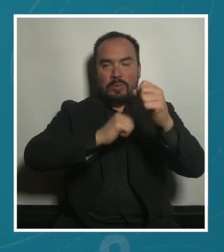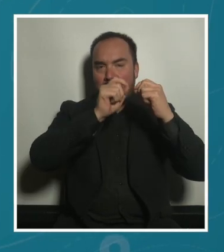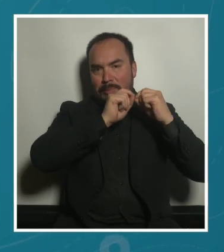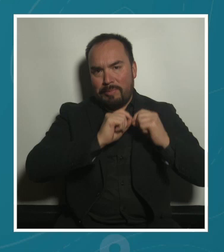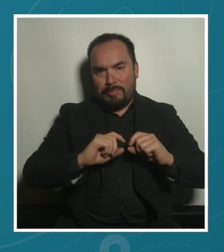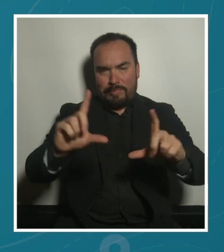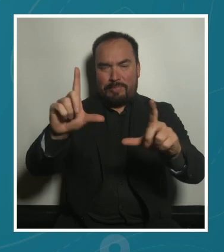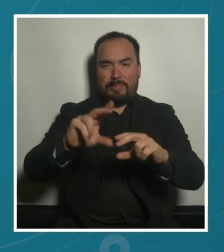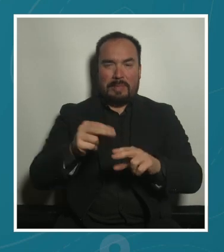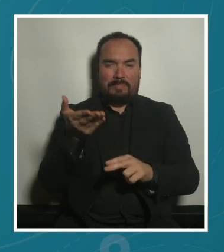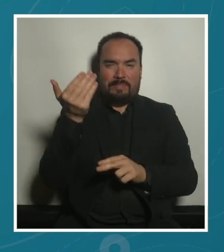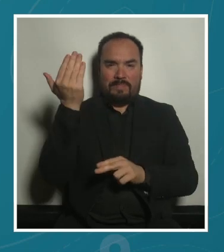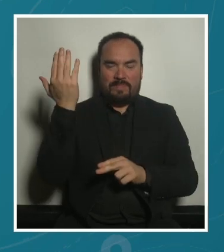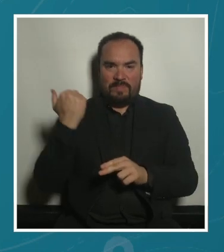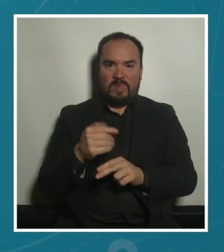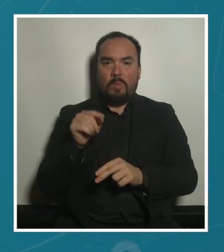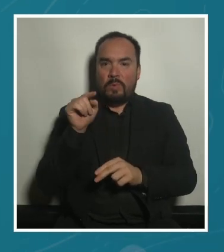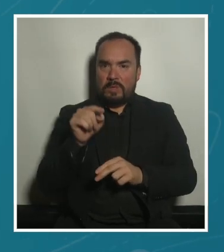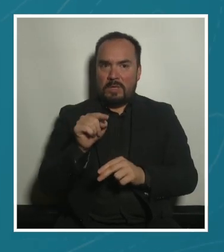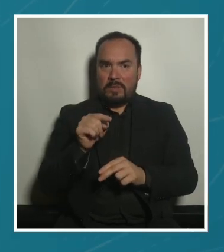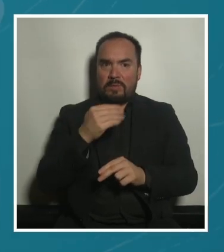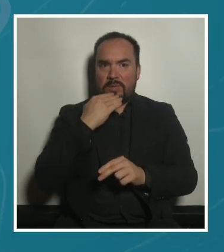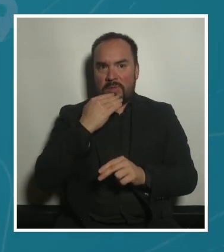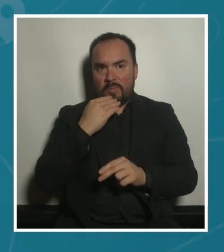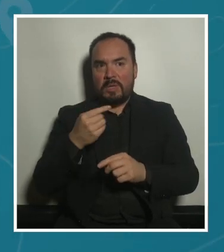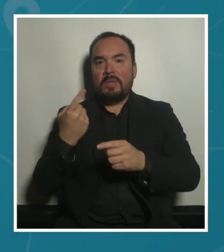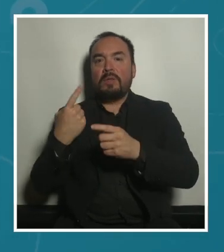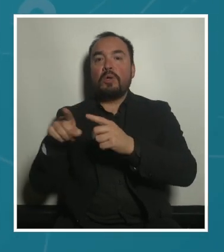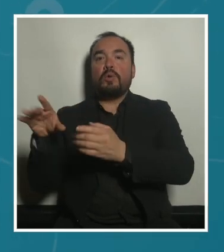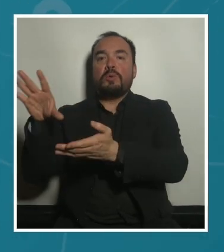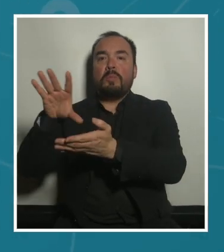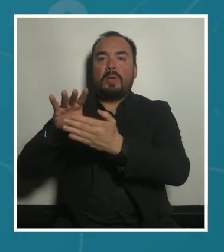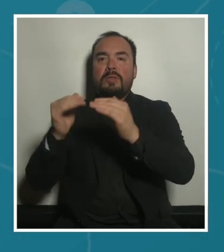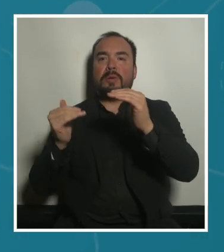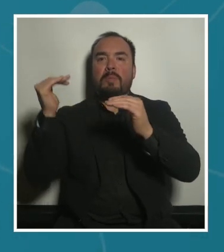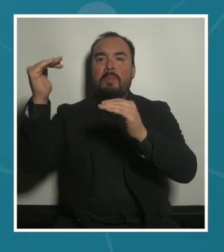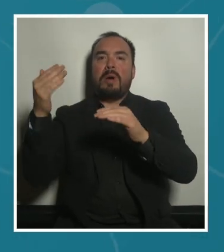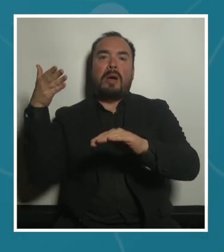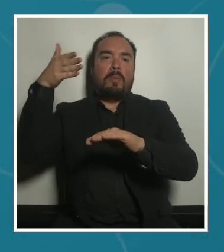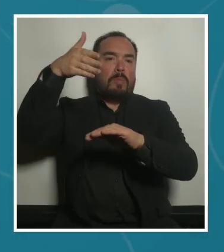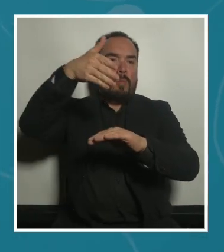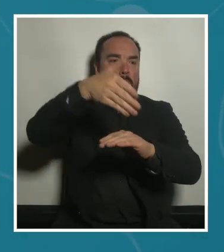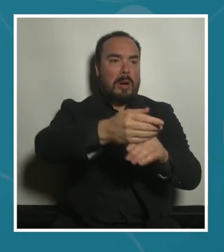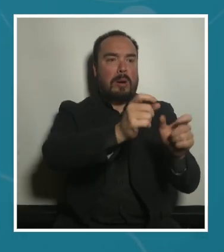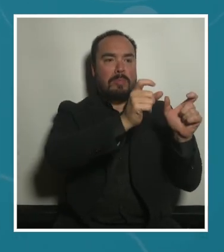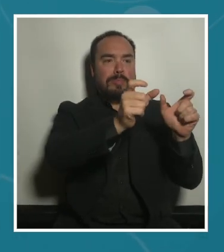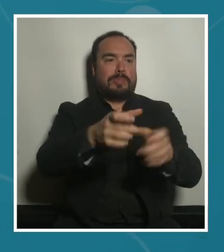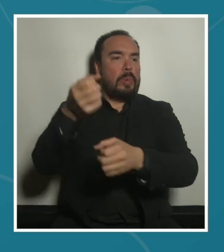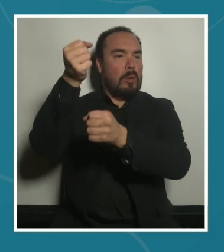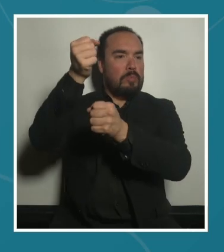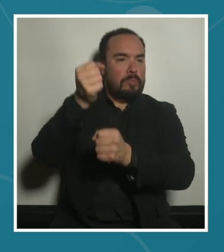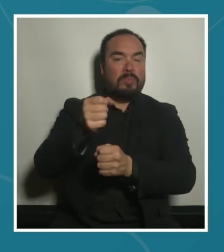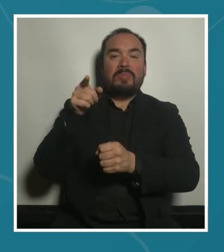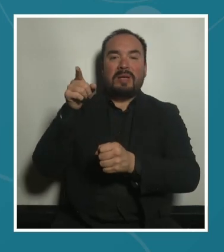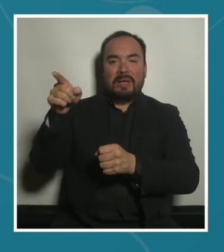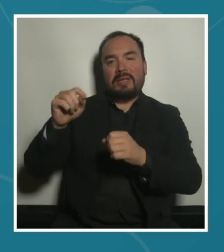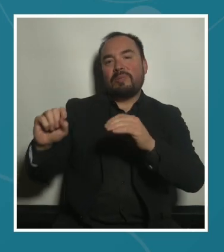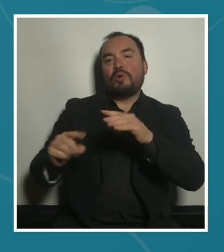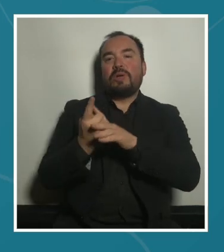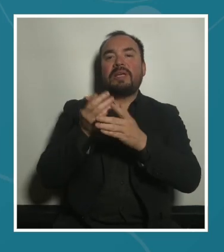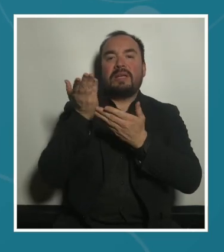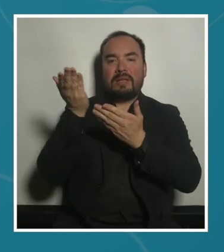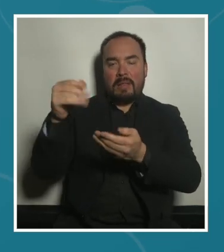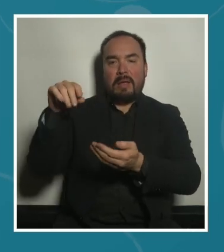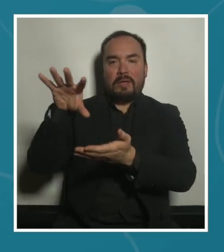una dinámica que se ha expandido a través del colonialismo y el imperialismo porque viene de las ciudades del norte global,